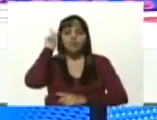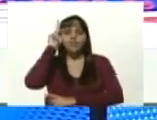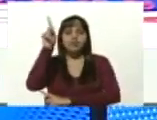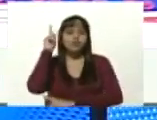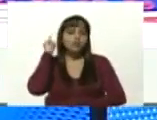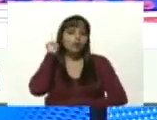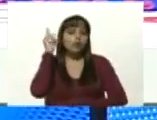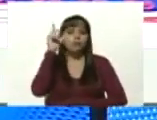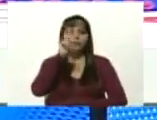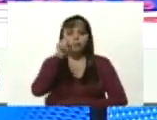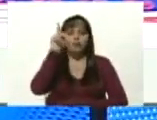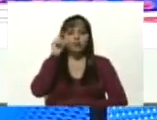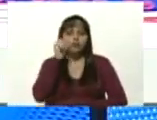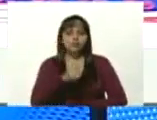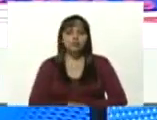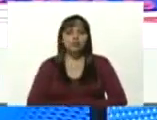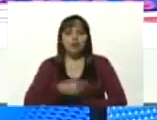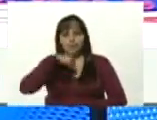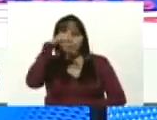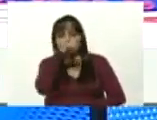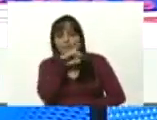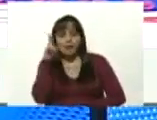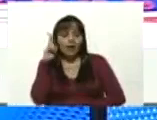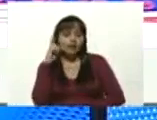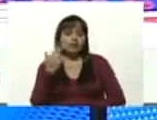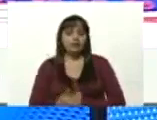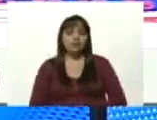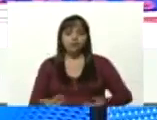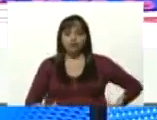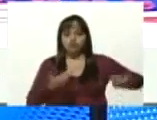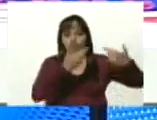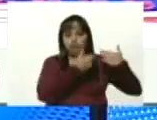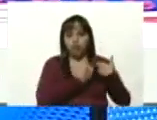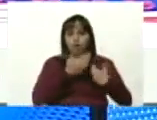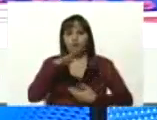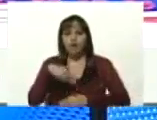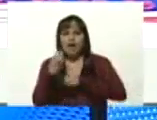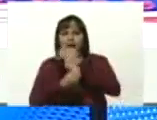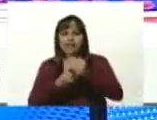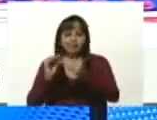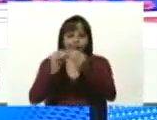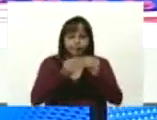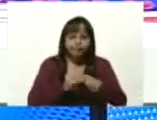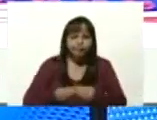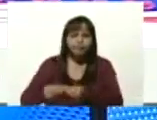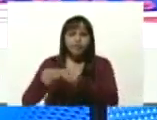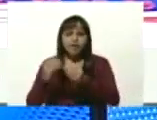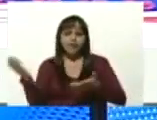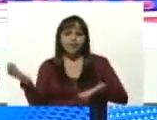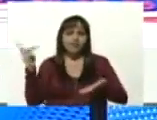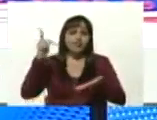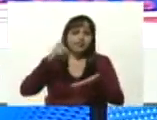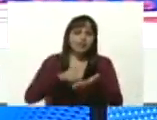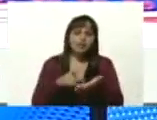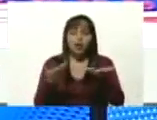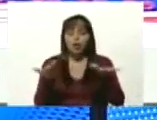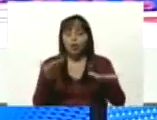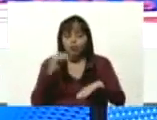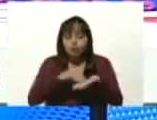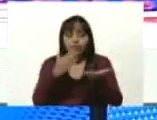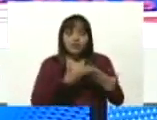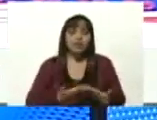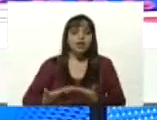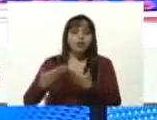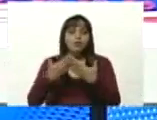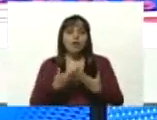profesoras padres madres y representantes para crear las condiciones del regreso presencial en